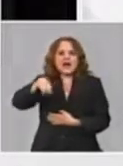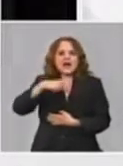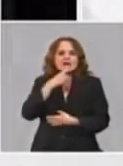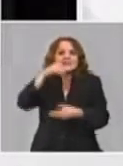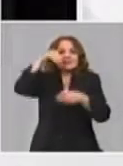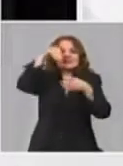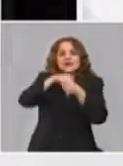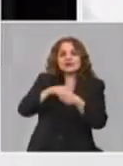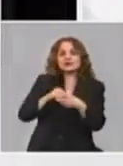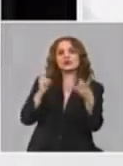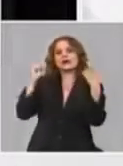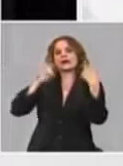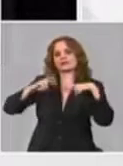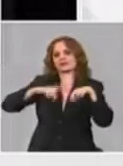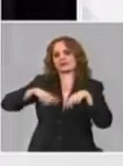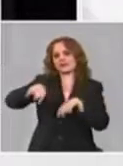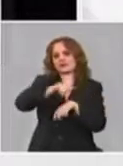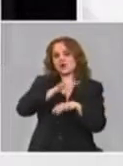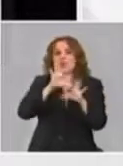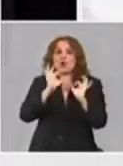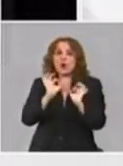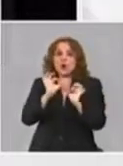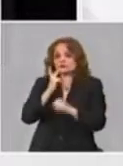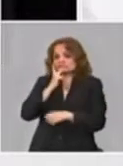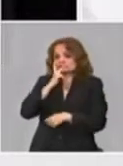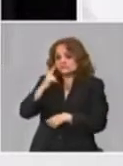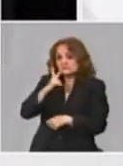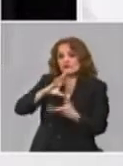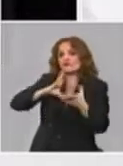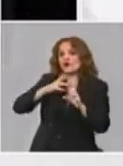protocolos. Fíjense que todo lo que está...